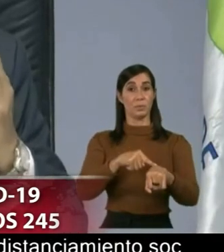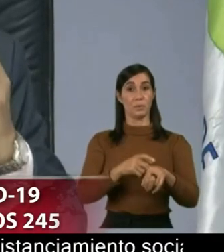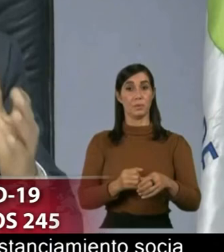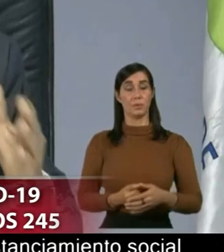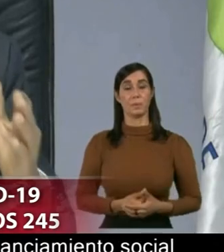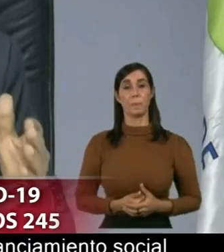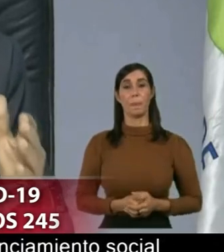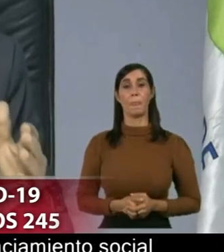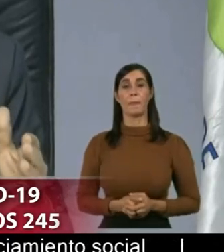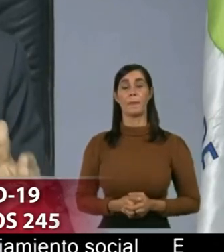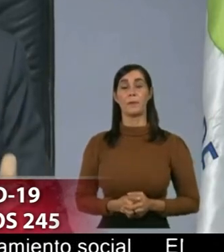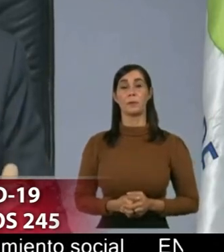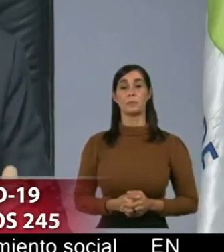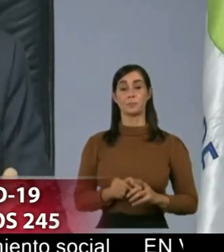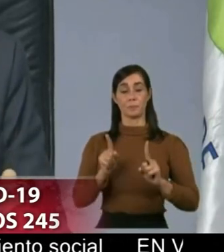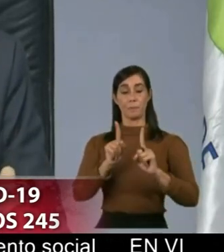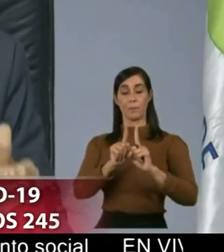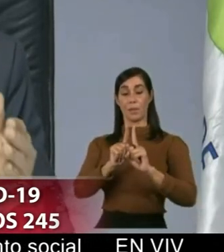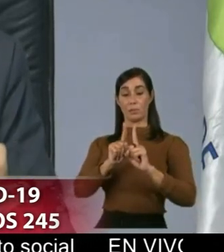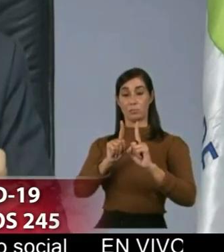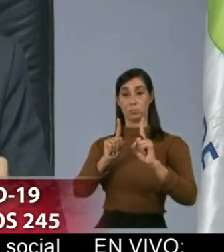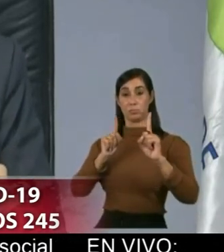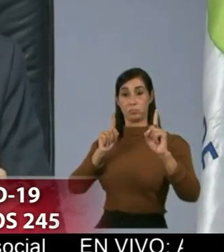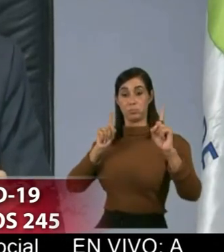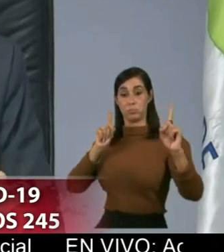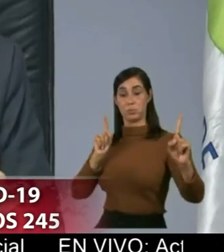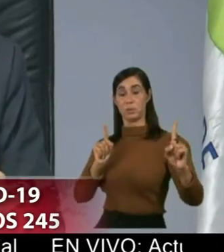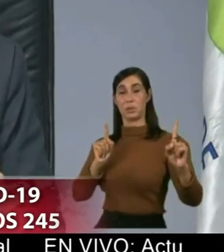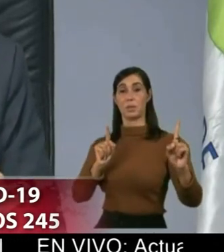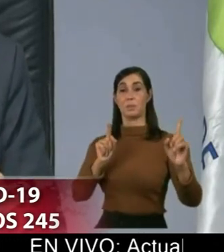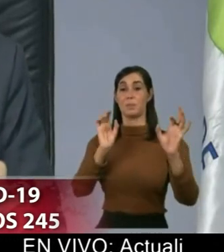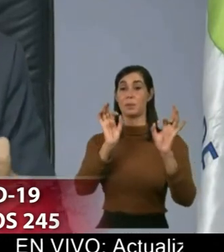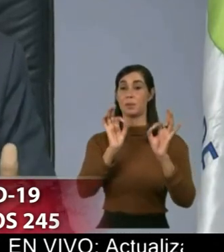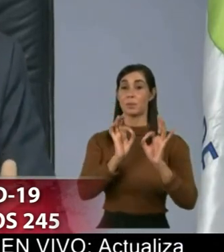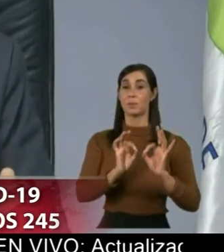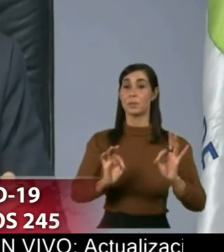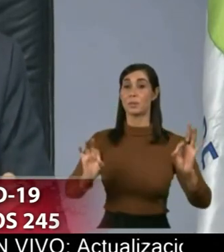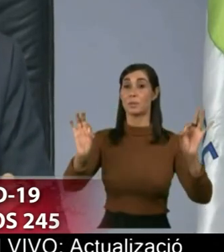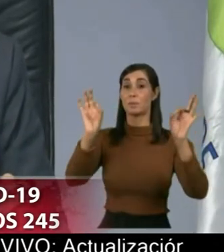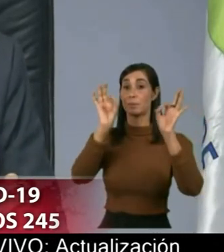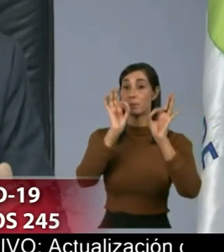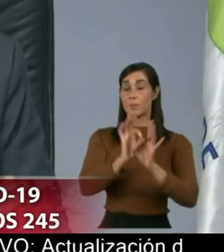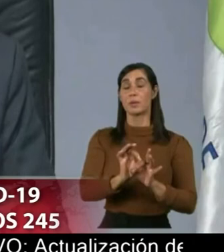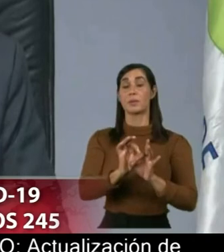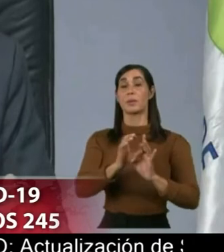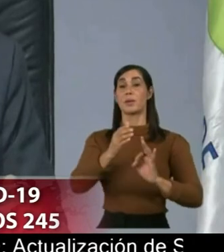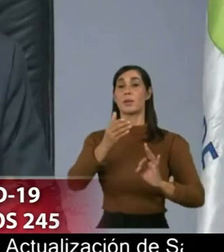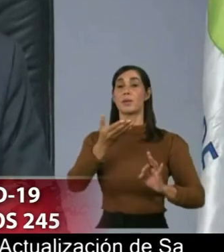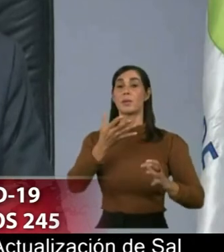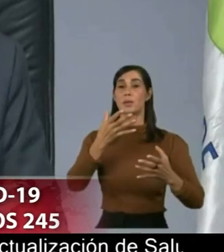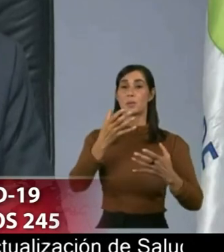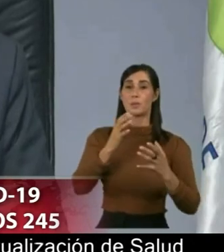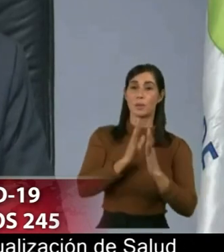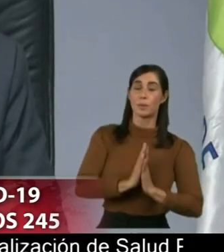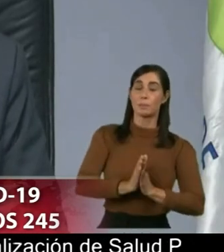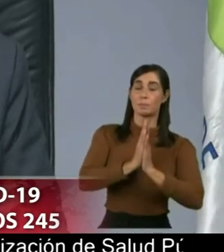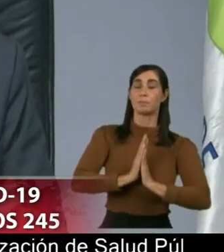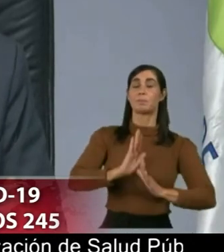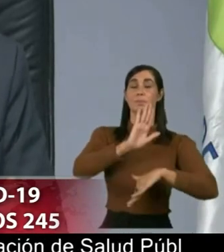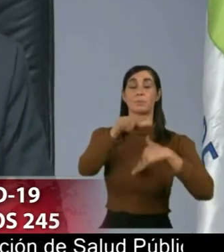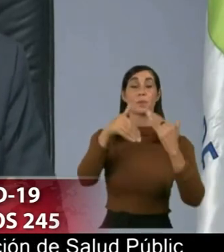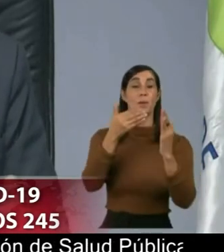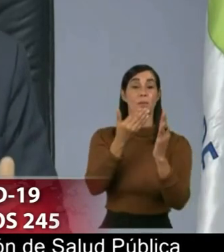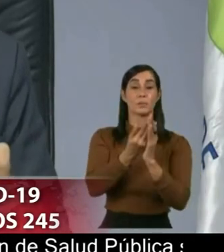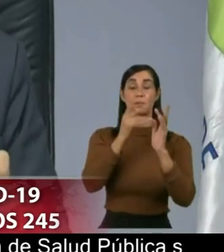el distanciamiento social es el arma principal que reclamamos a todo el pueblo dominicano en